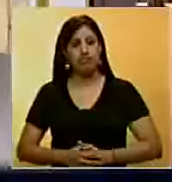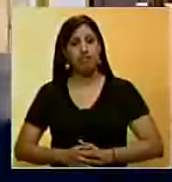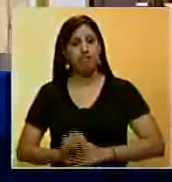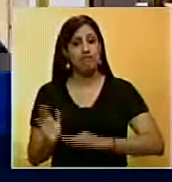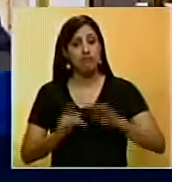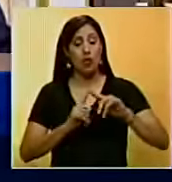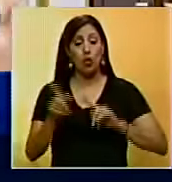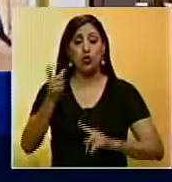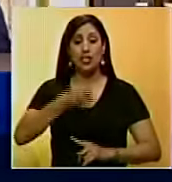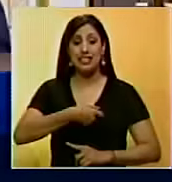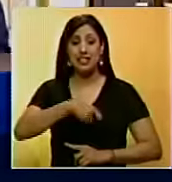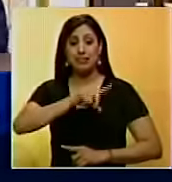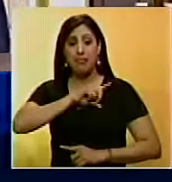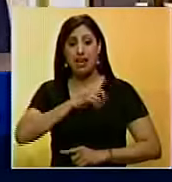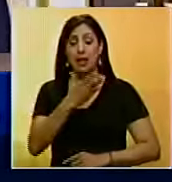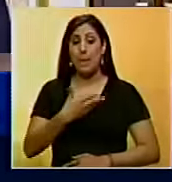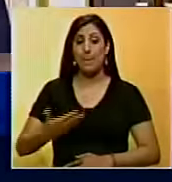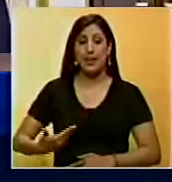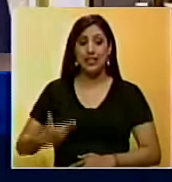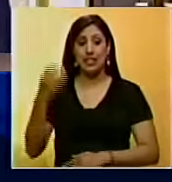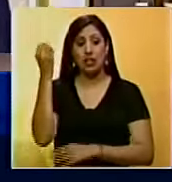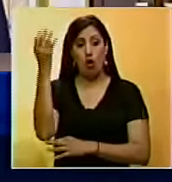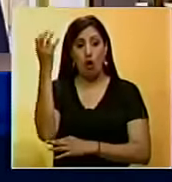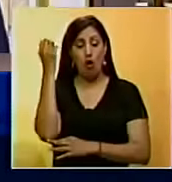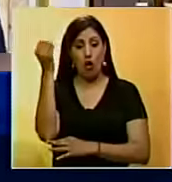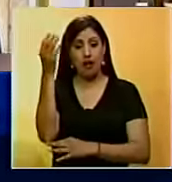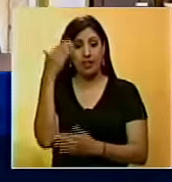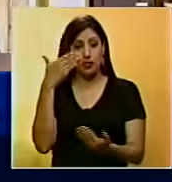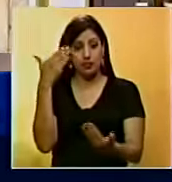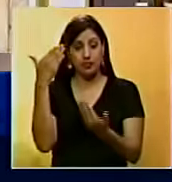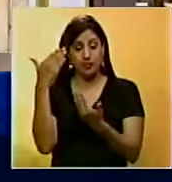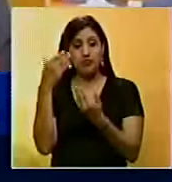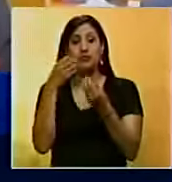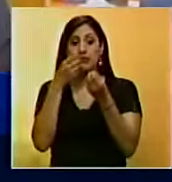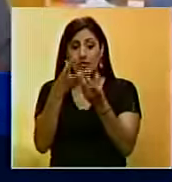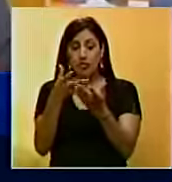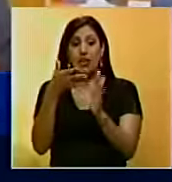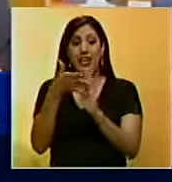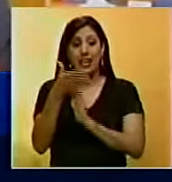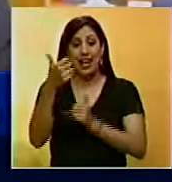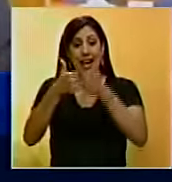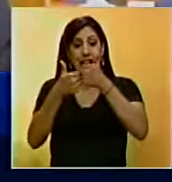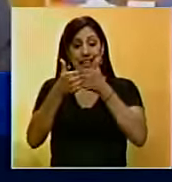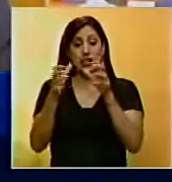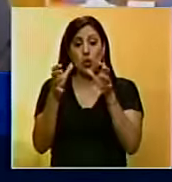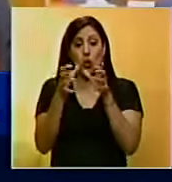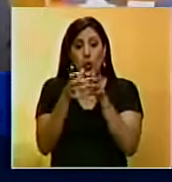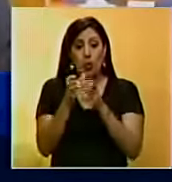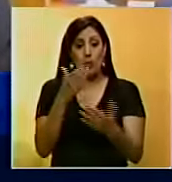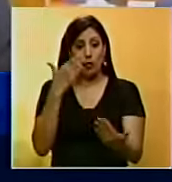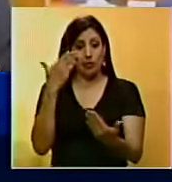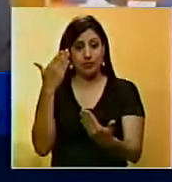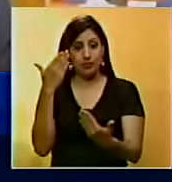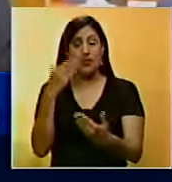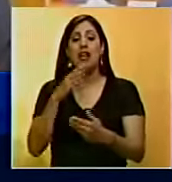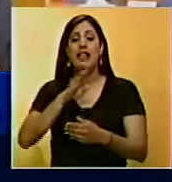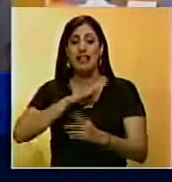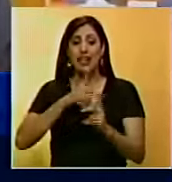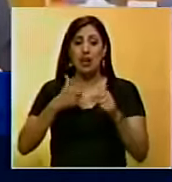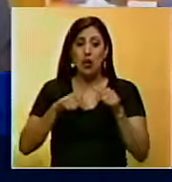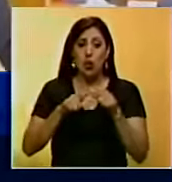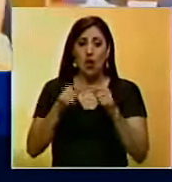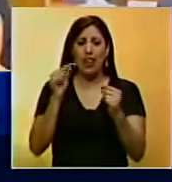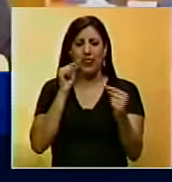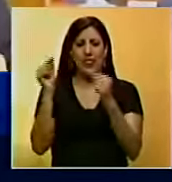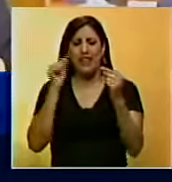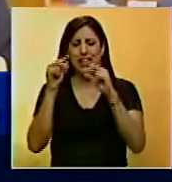En España, el presidente del Congreso, Pachi López, informó que el candidato del partido PSOE, Pedro Sánchez, se someterá al